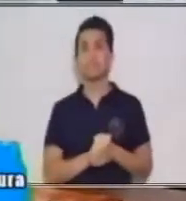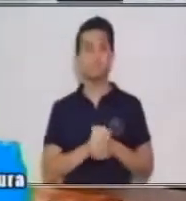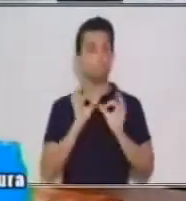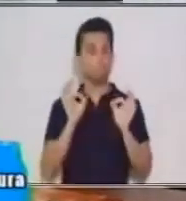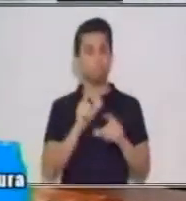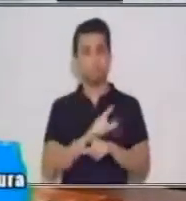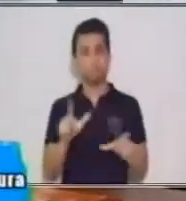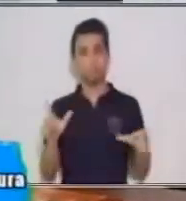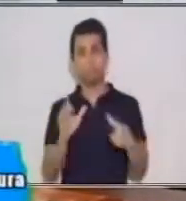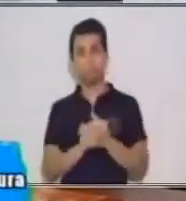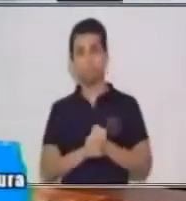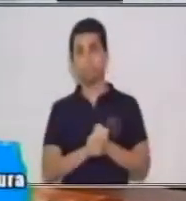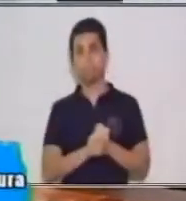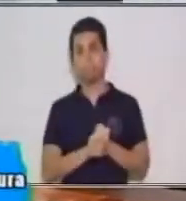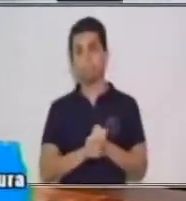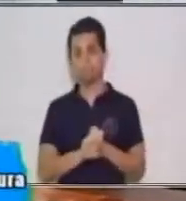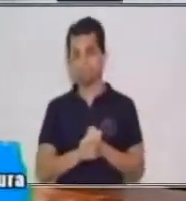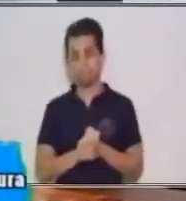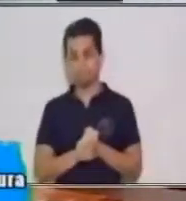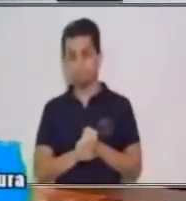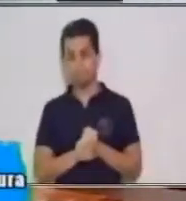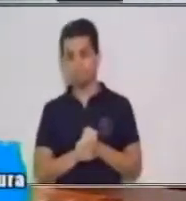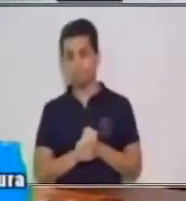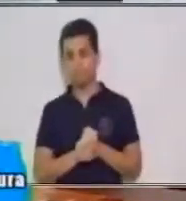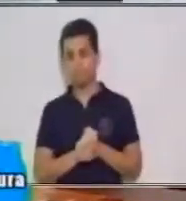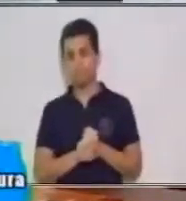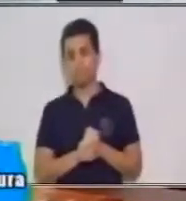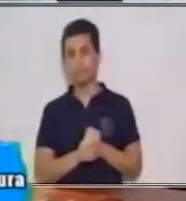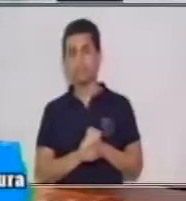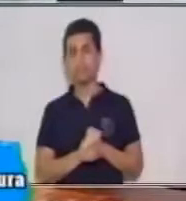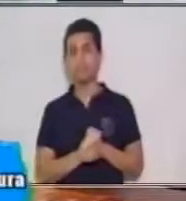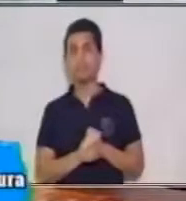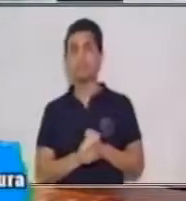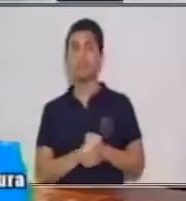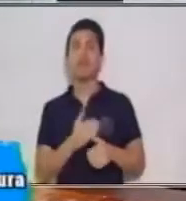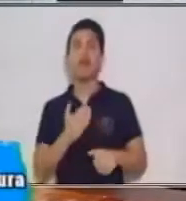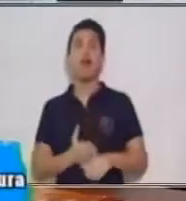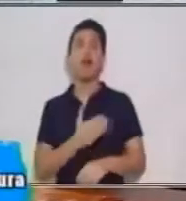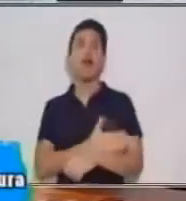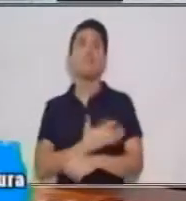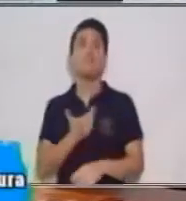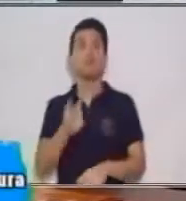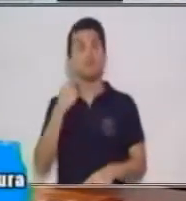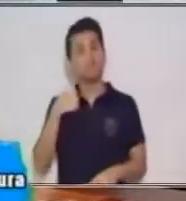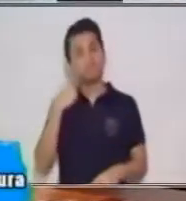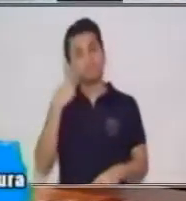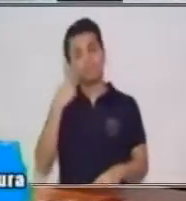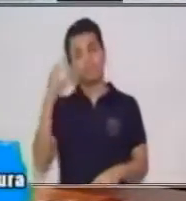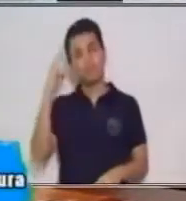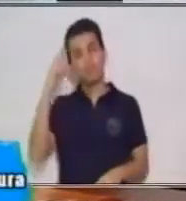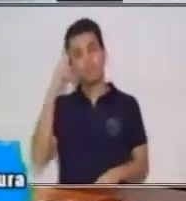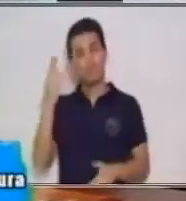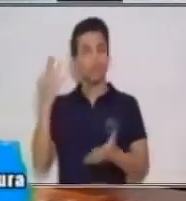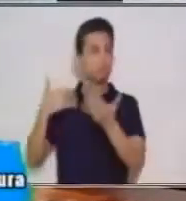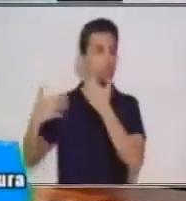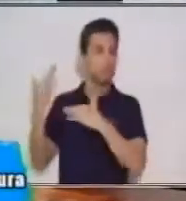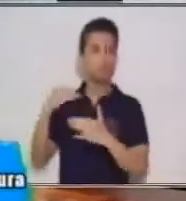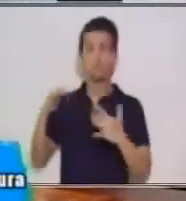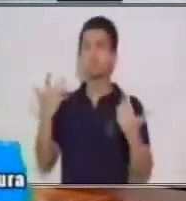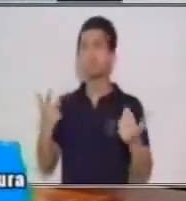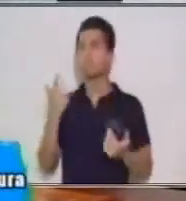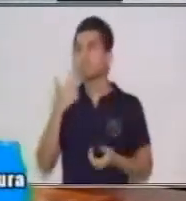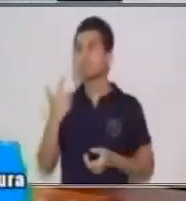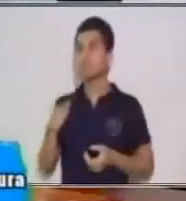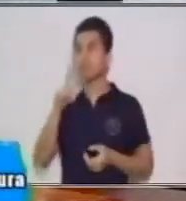¿estamos listos? Perfecto. Antes de iniciar con este tema, recordemos un poquito que hemos visto sobre